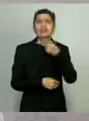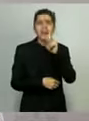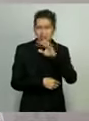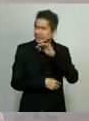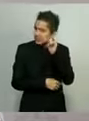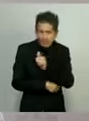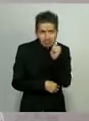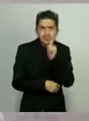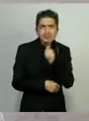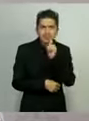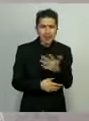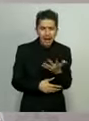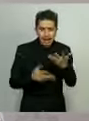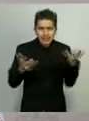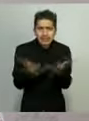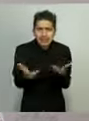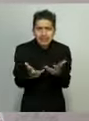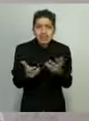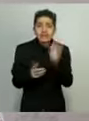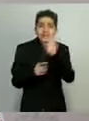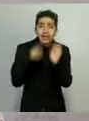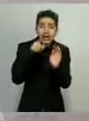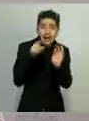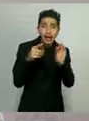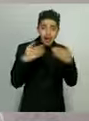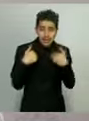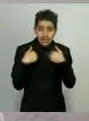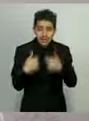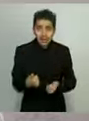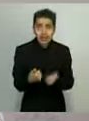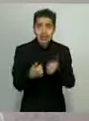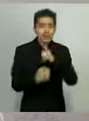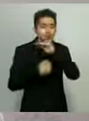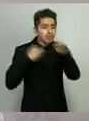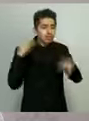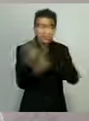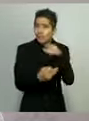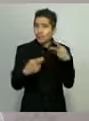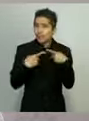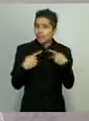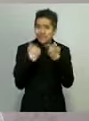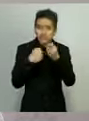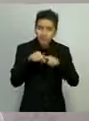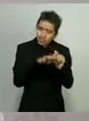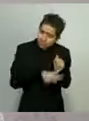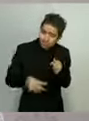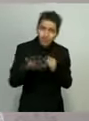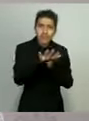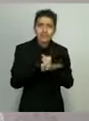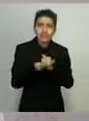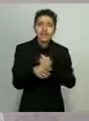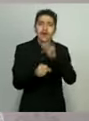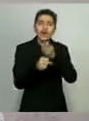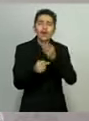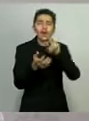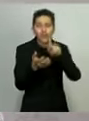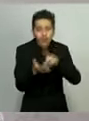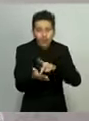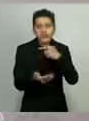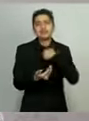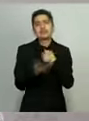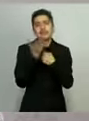podemos hacer si entendemos que esta batalla es de todas y de todos. Hoy se los vuelvo a pedir,